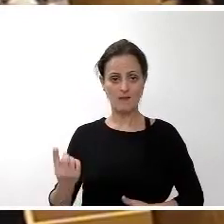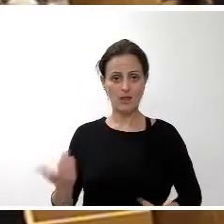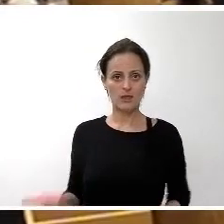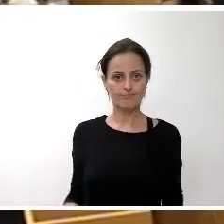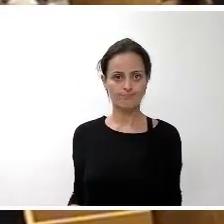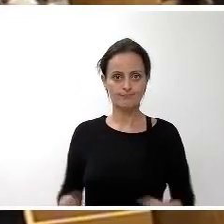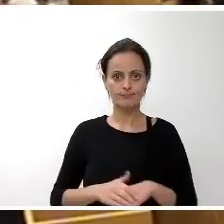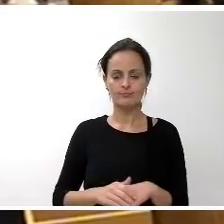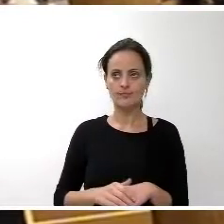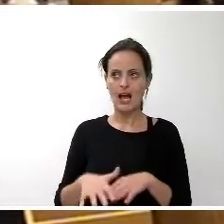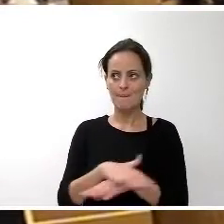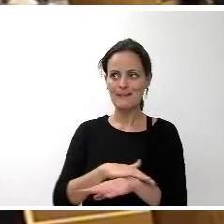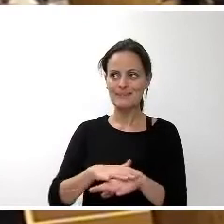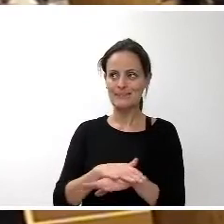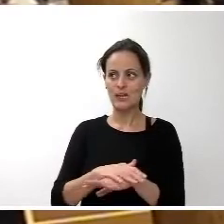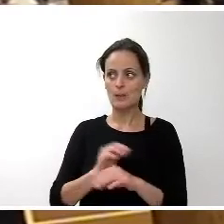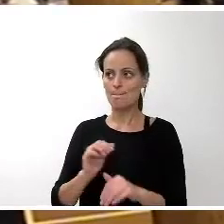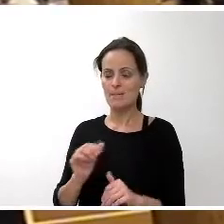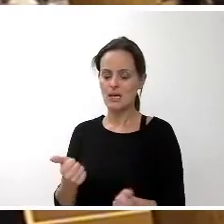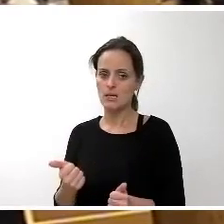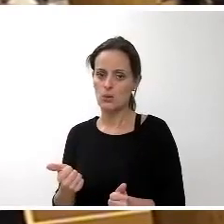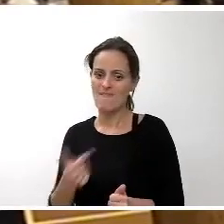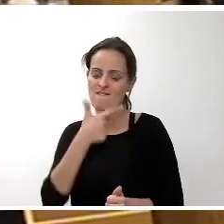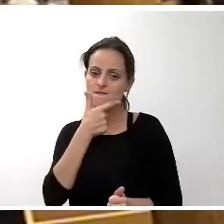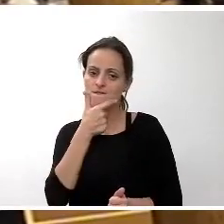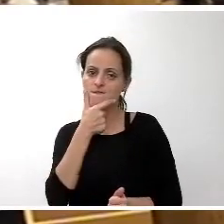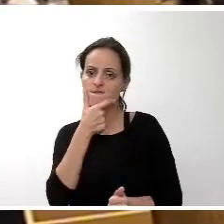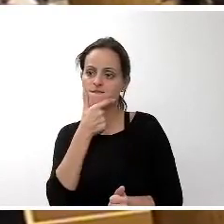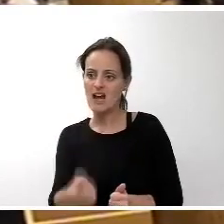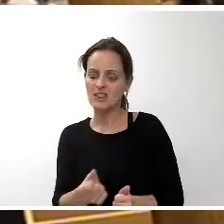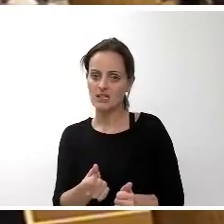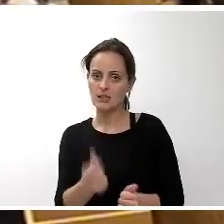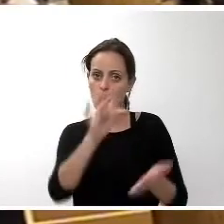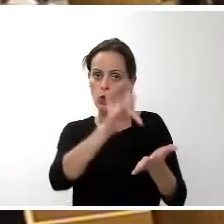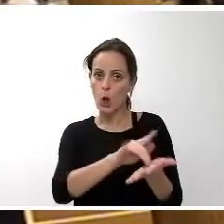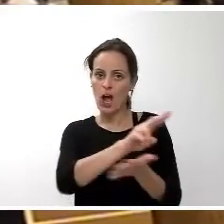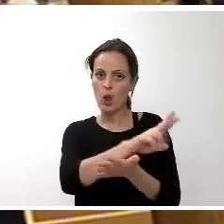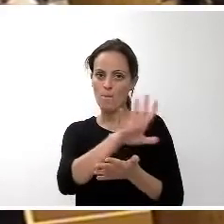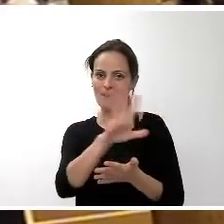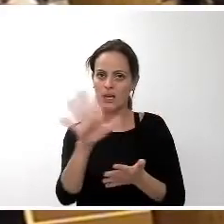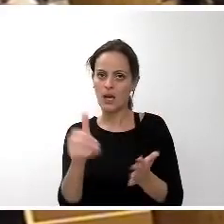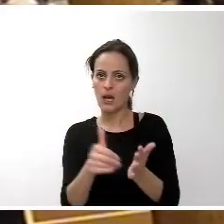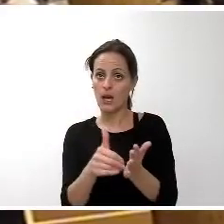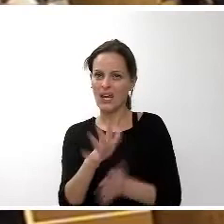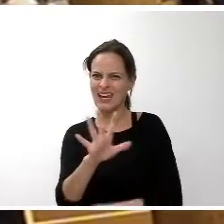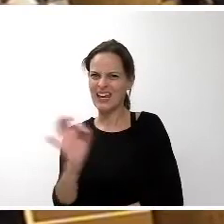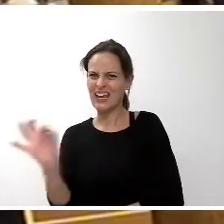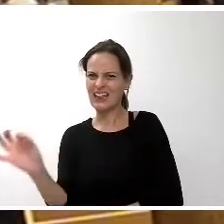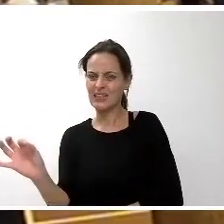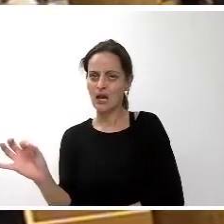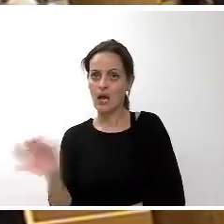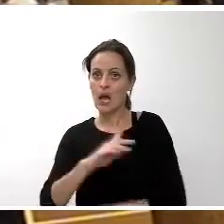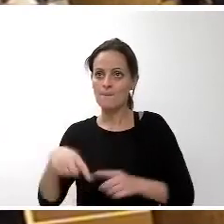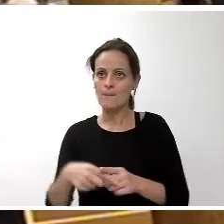administración no ha sido sencillo abordar el análisis de las 2.500 páginas más todas las decenas de páginas de informes